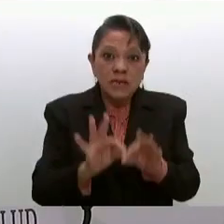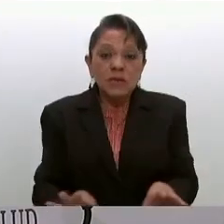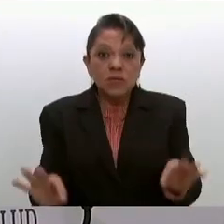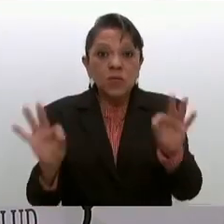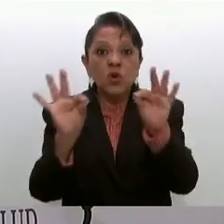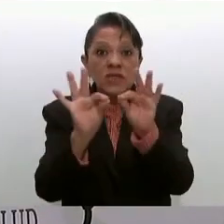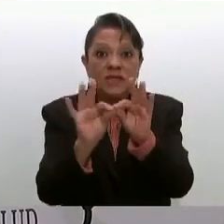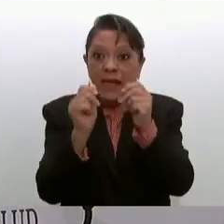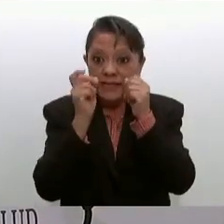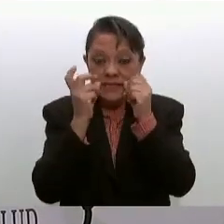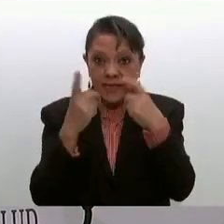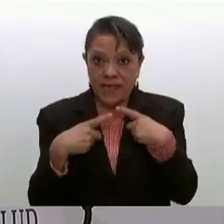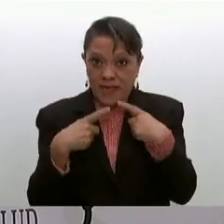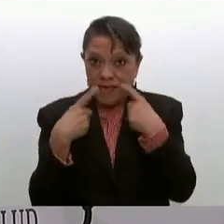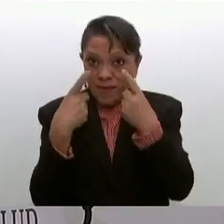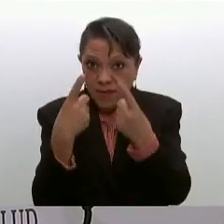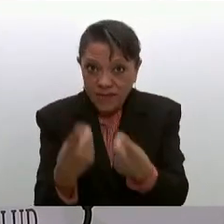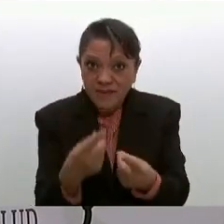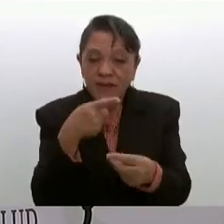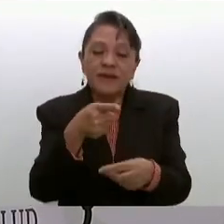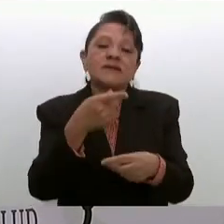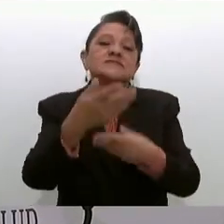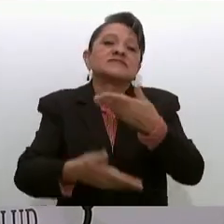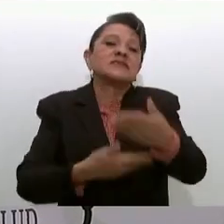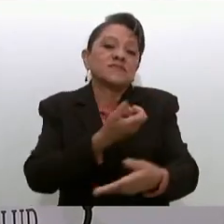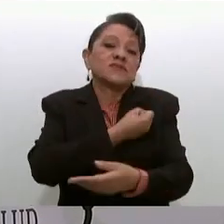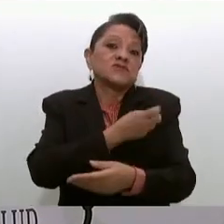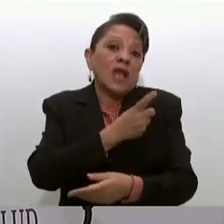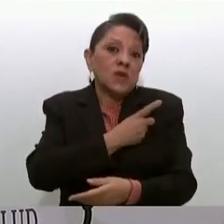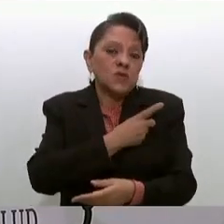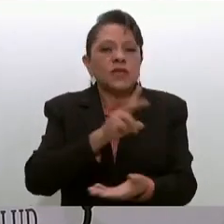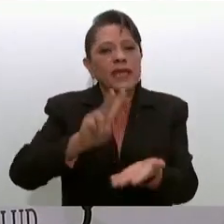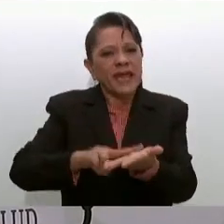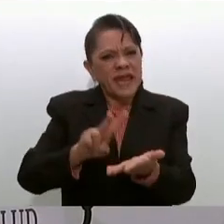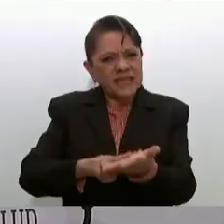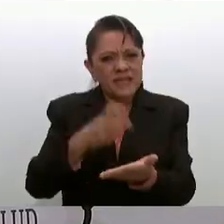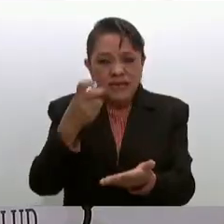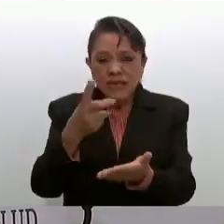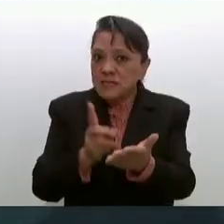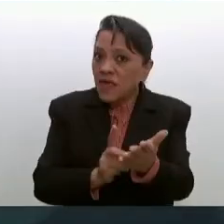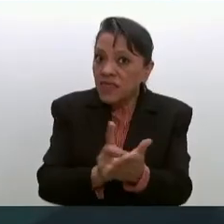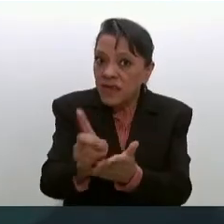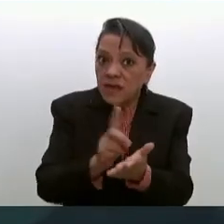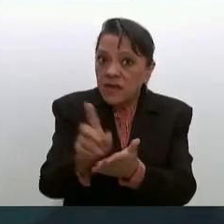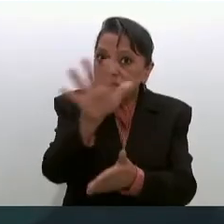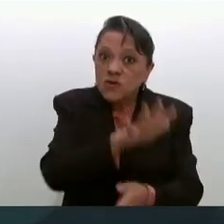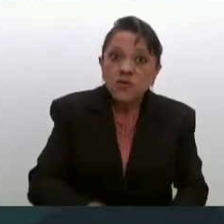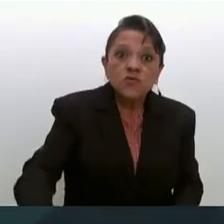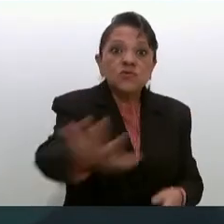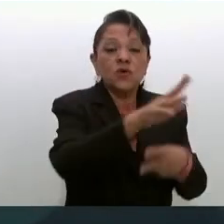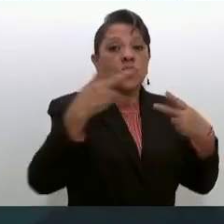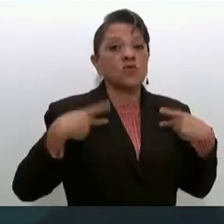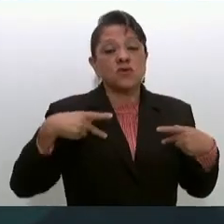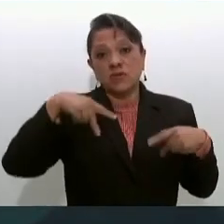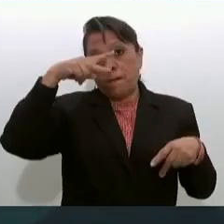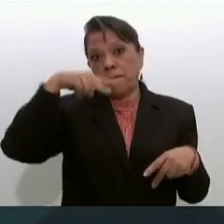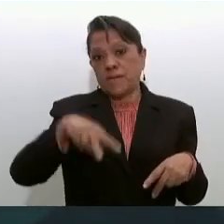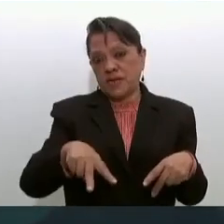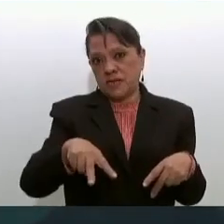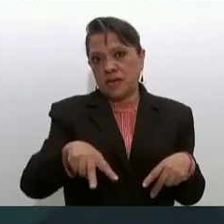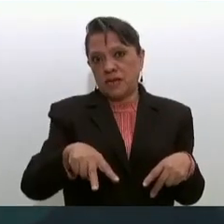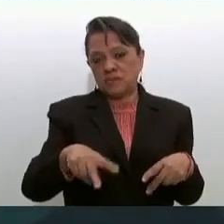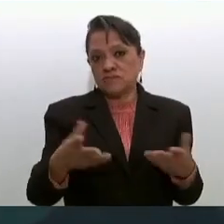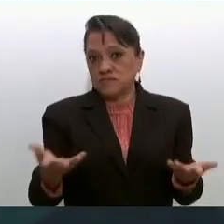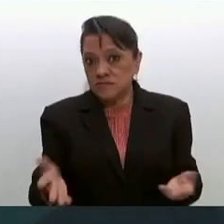de salud garantizar ese derecho a todos los mexicanos porque la